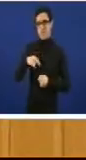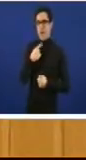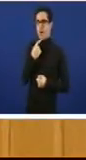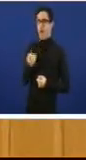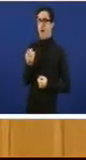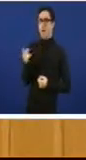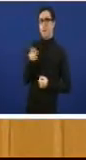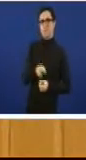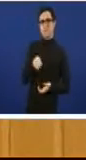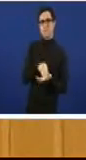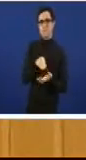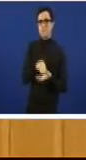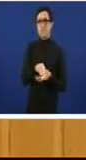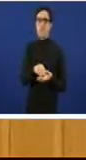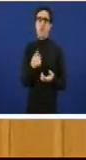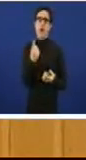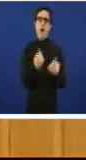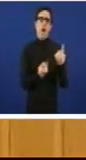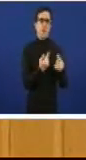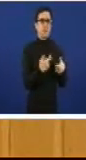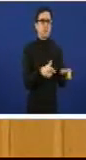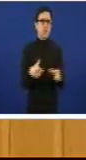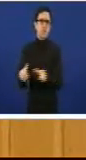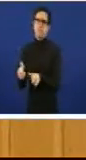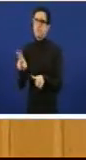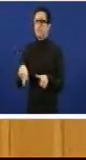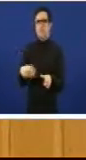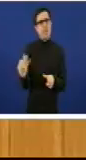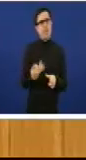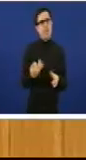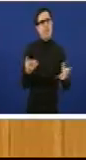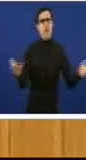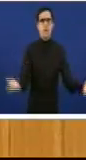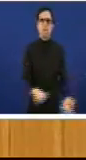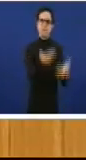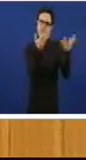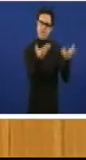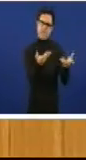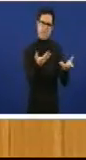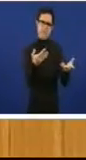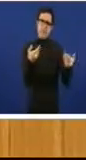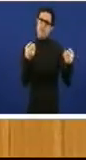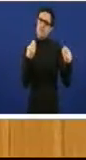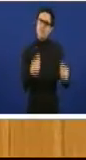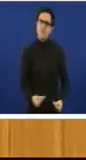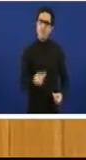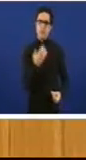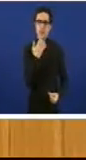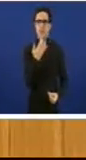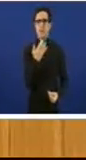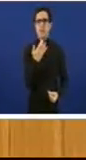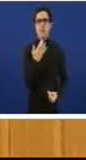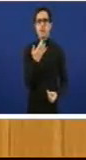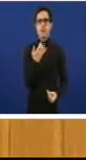sectores que son fundamentales poñelos en marcha e non única exclusivamente con asudas que inclusive noso que